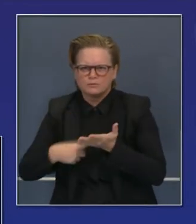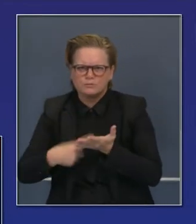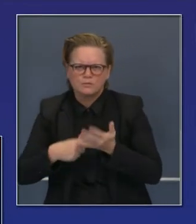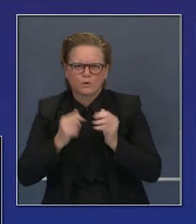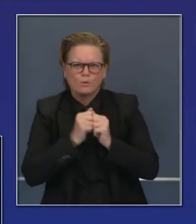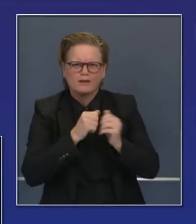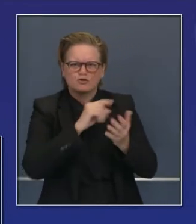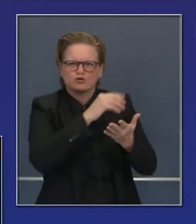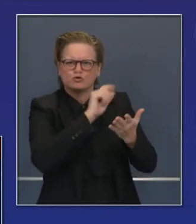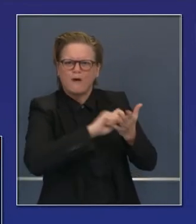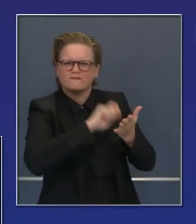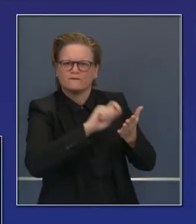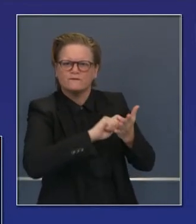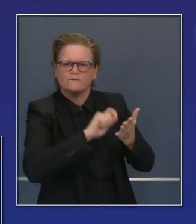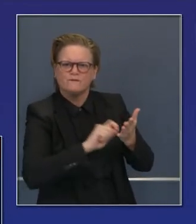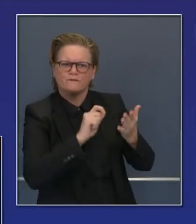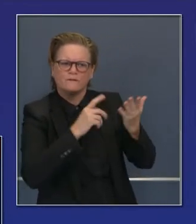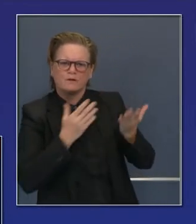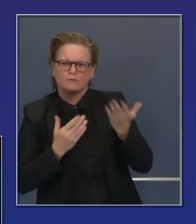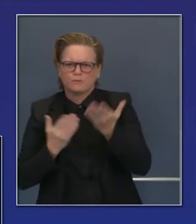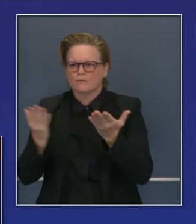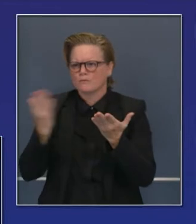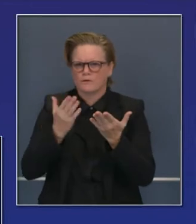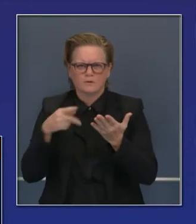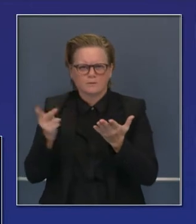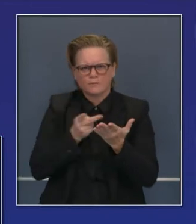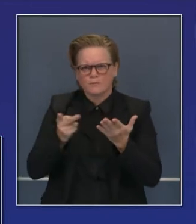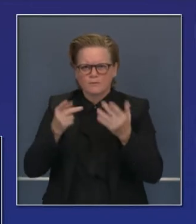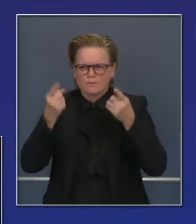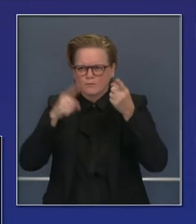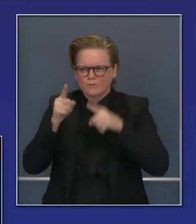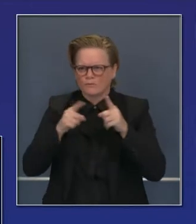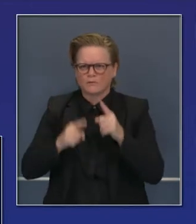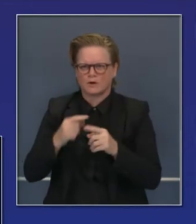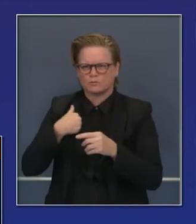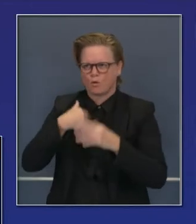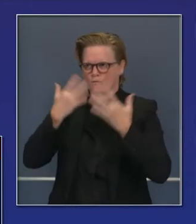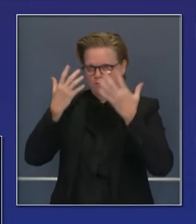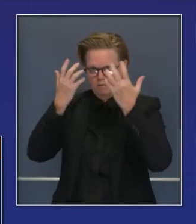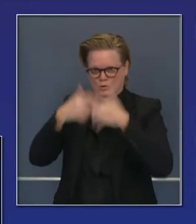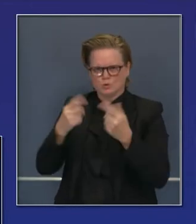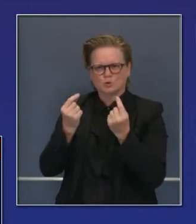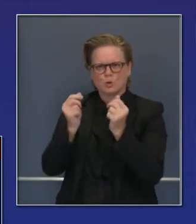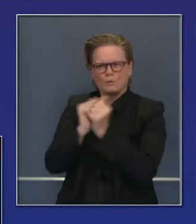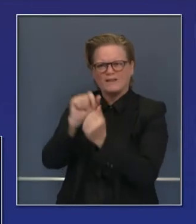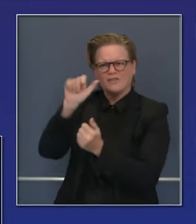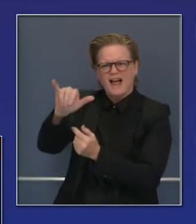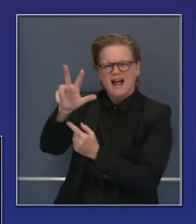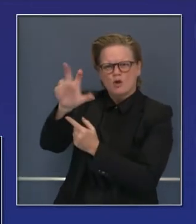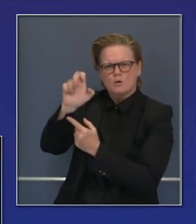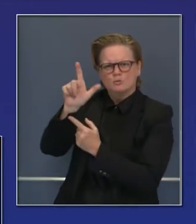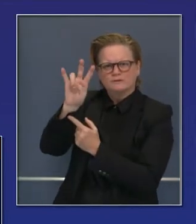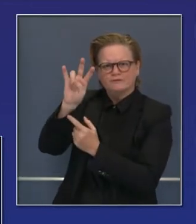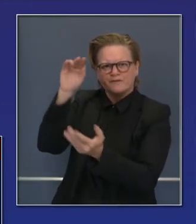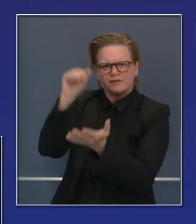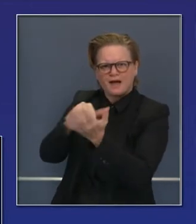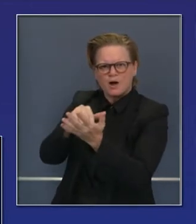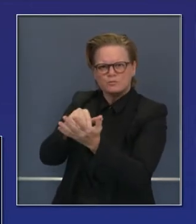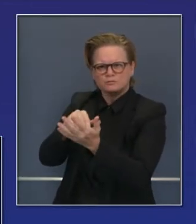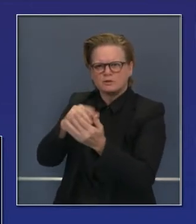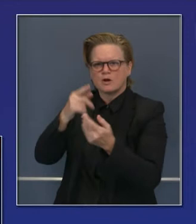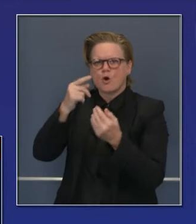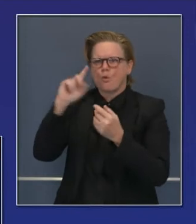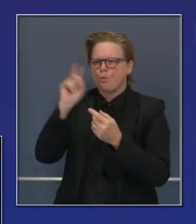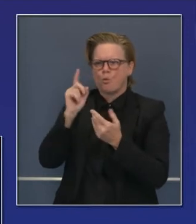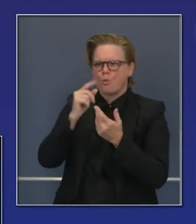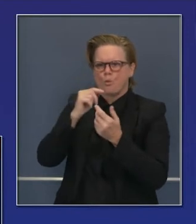requeridas con una cantidad escasa de dosis. Solo 127 mil. Sería una cosa cuando oyen en las